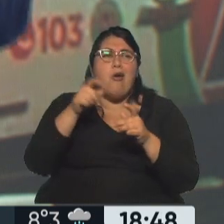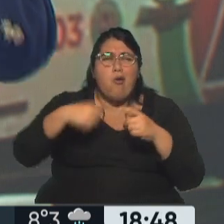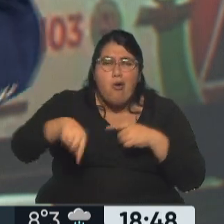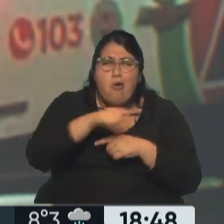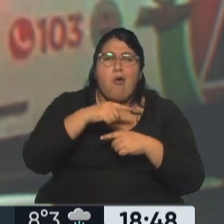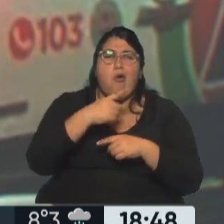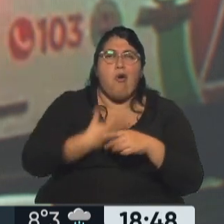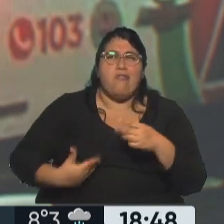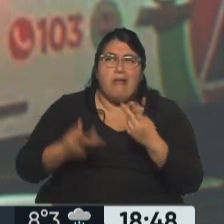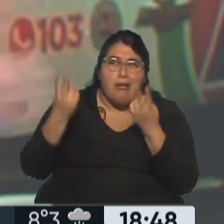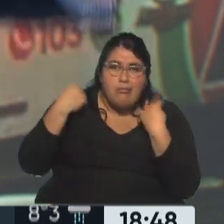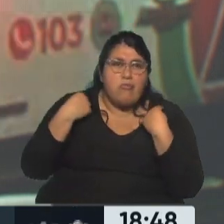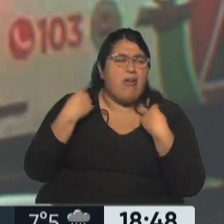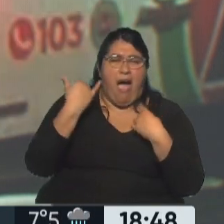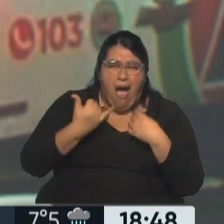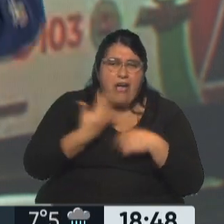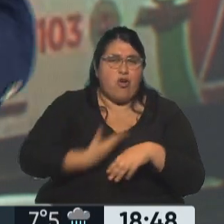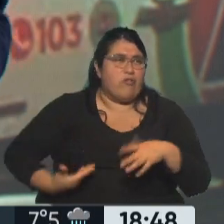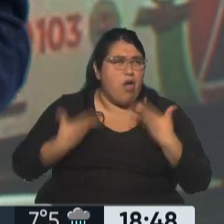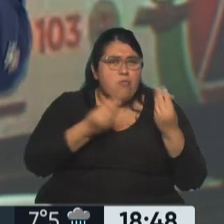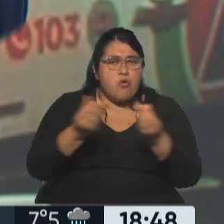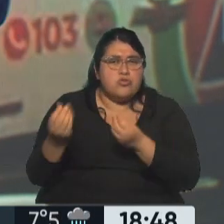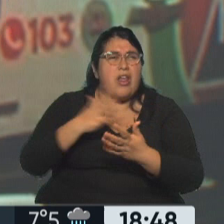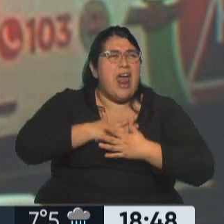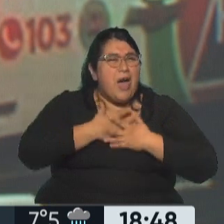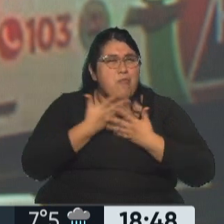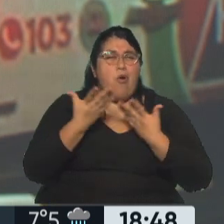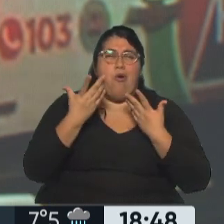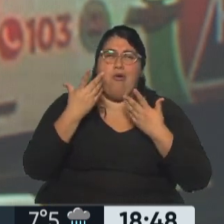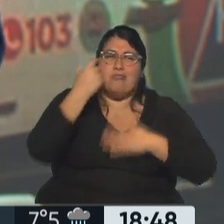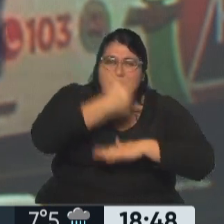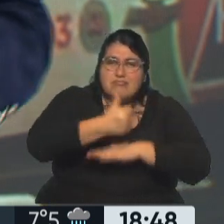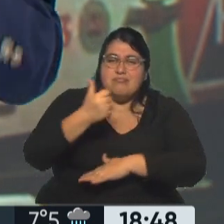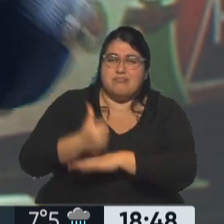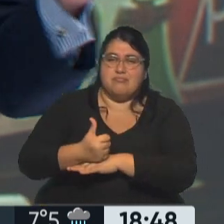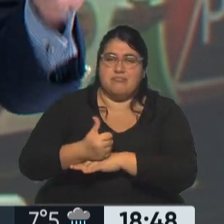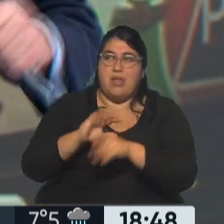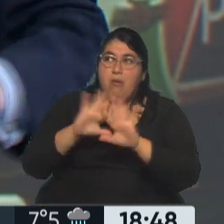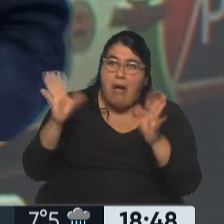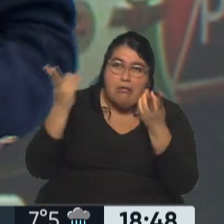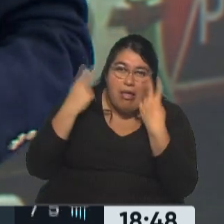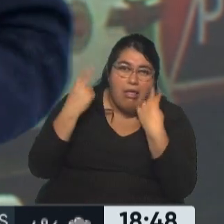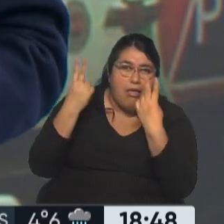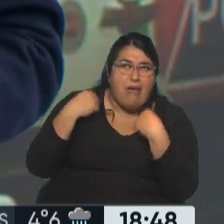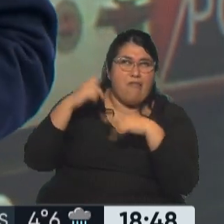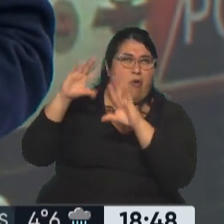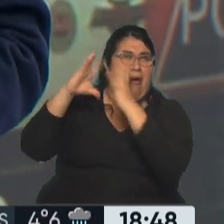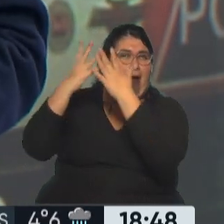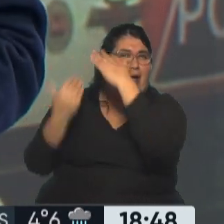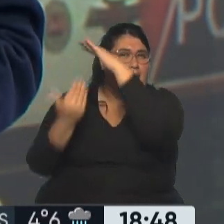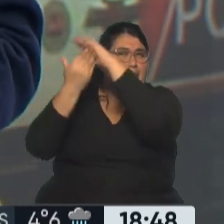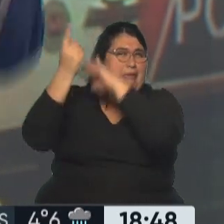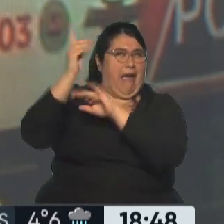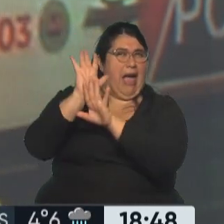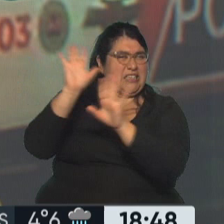la solidaridad presente, el amor presente, en vez de tanto arrodillado frente a los organismos internacionales.